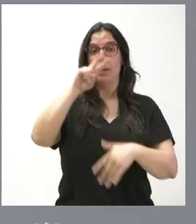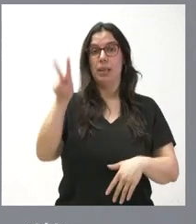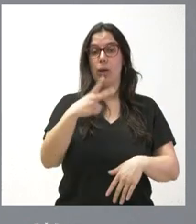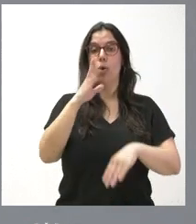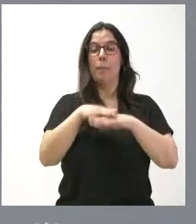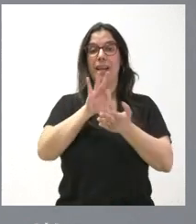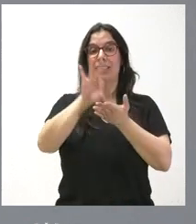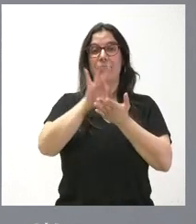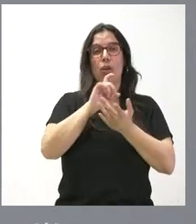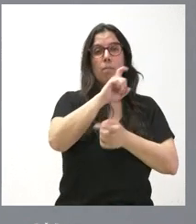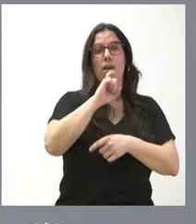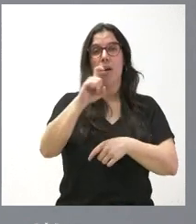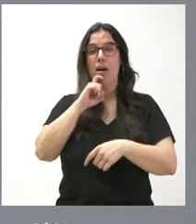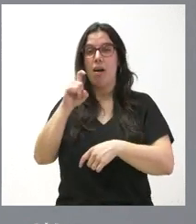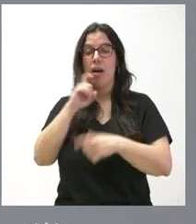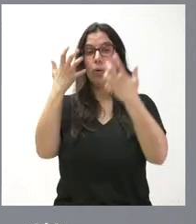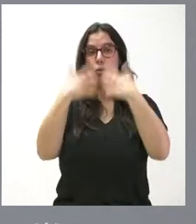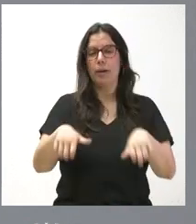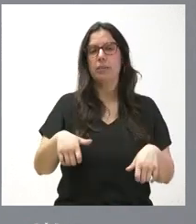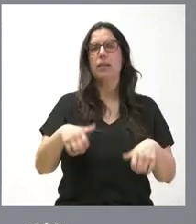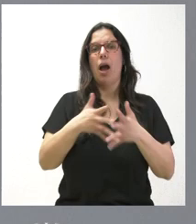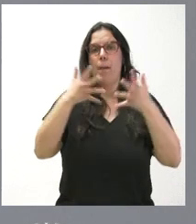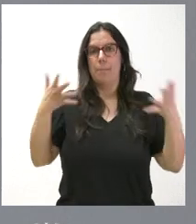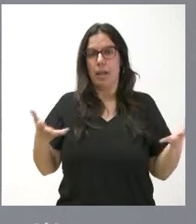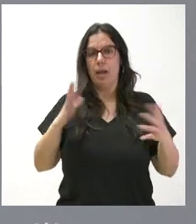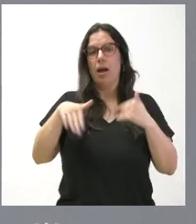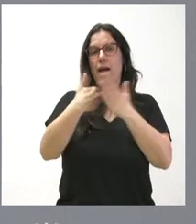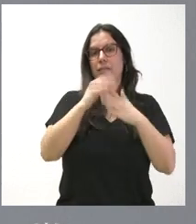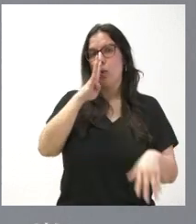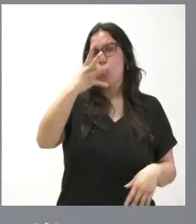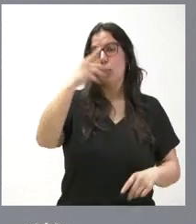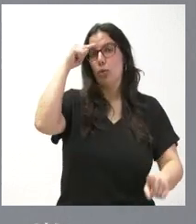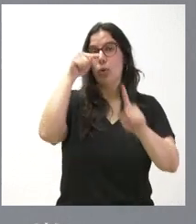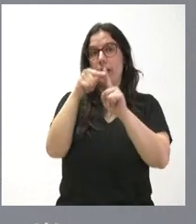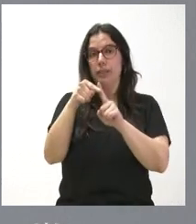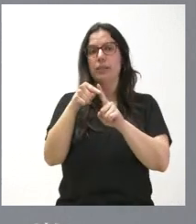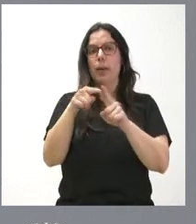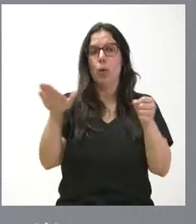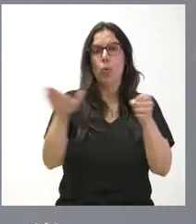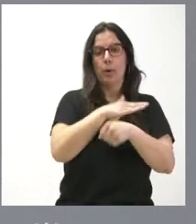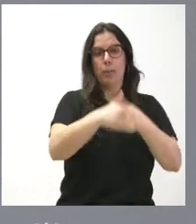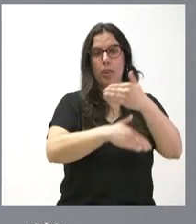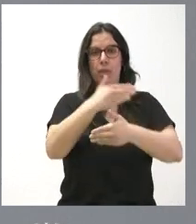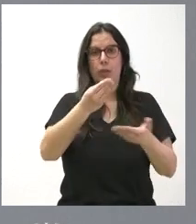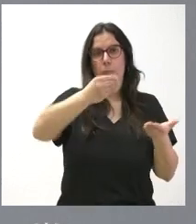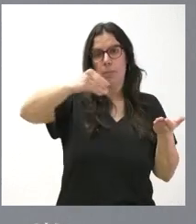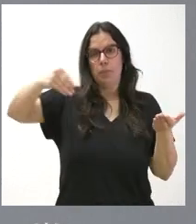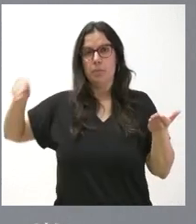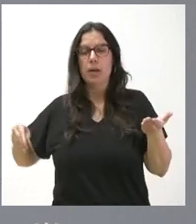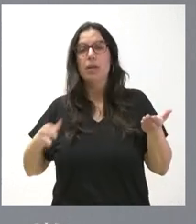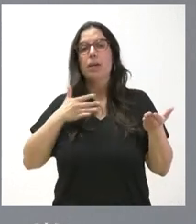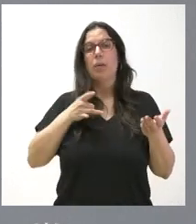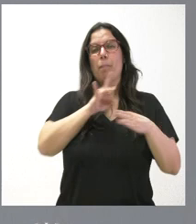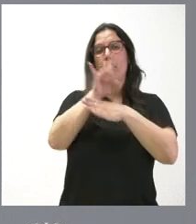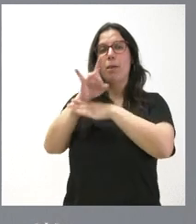notificaciones que se realizan de forma automática para un periodo de cuatro años, con el objetivo de extenderlo a más procedimientos y seguir así liquidando